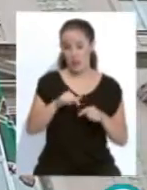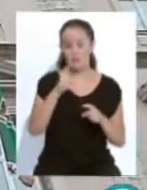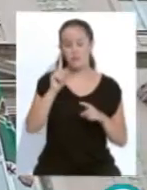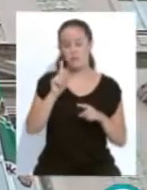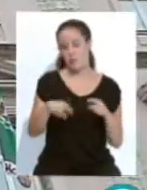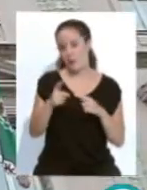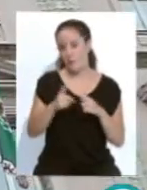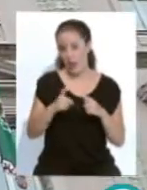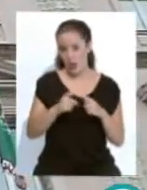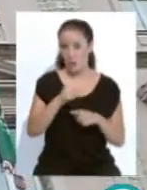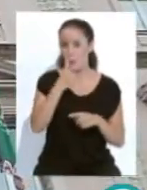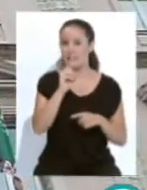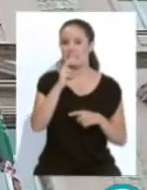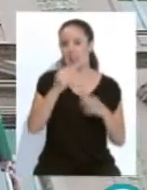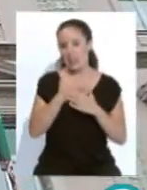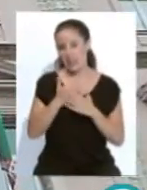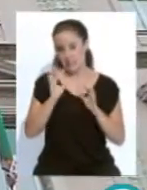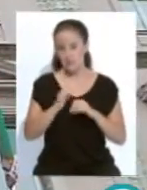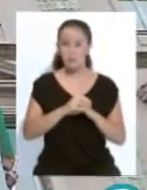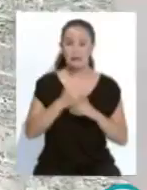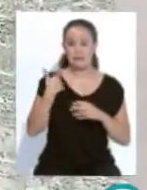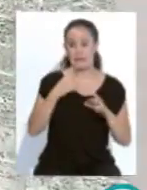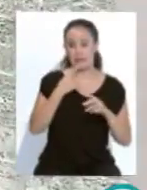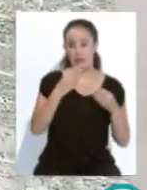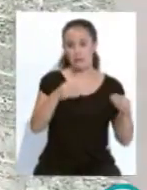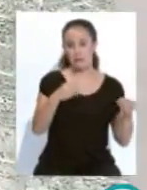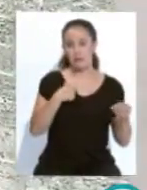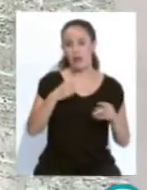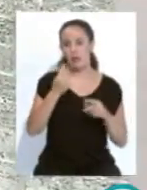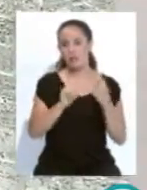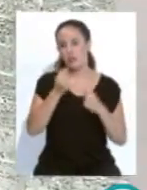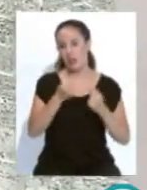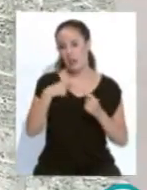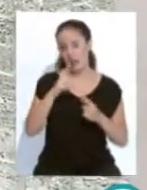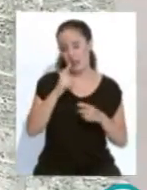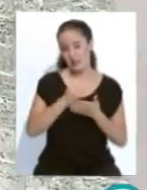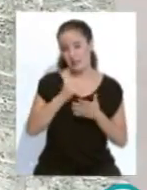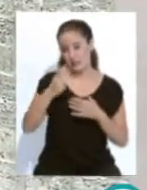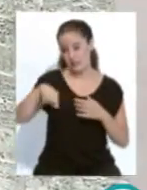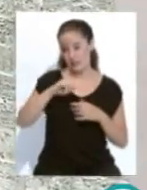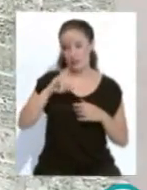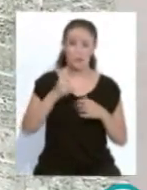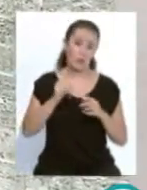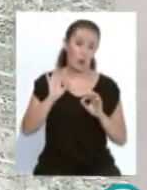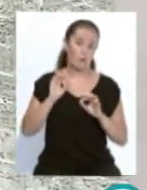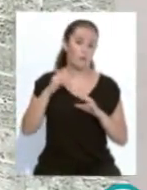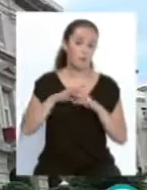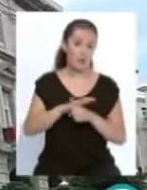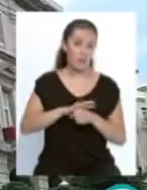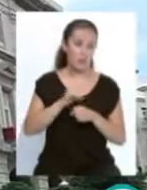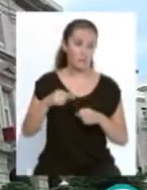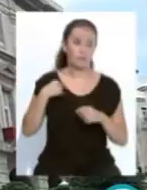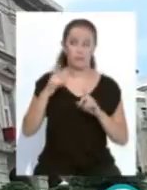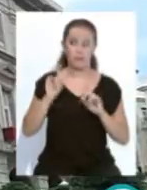se sitúa en 20 días, según el informe resuelto por la Tesorería de la Institución Provincial. Un índice que avala la